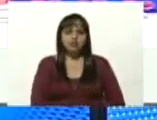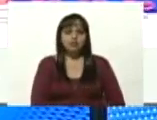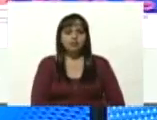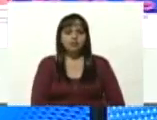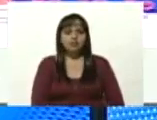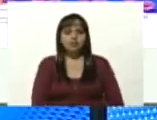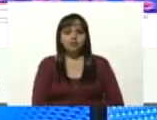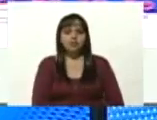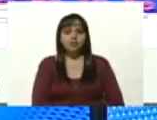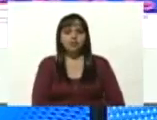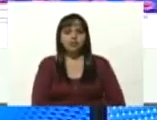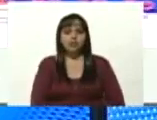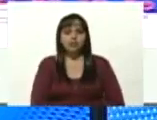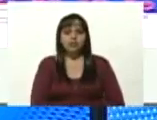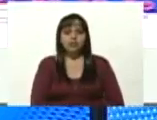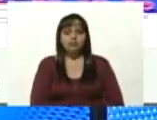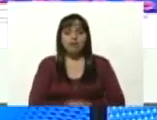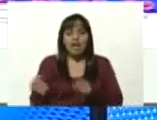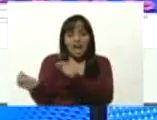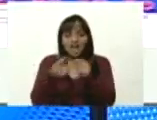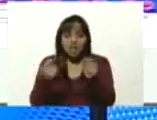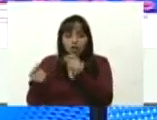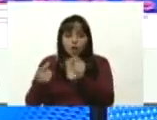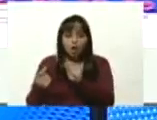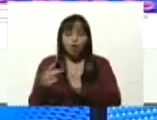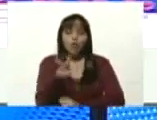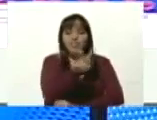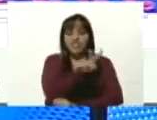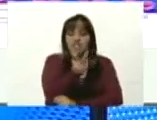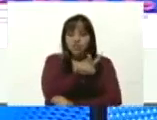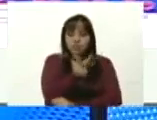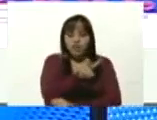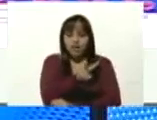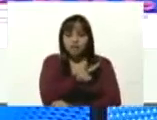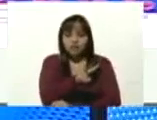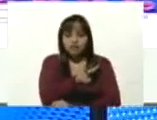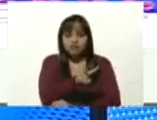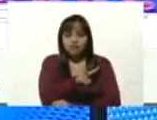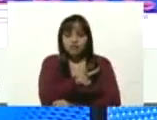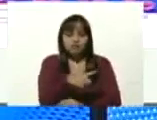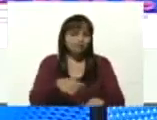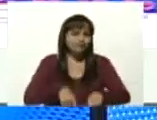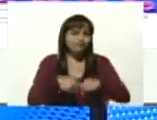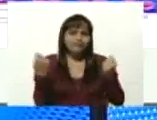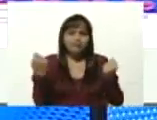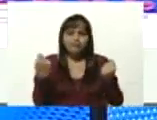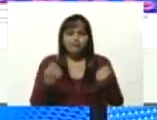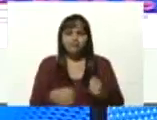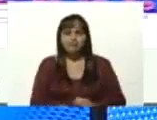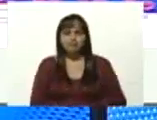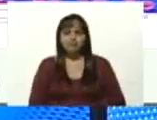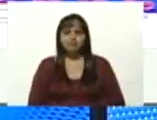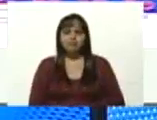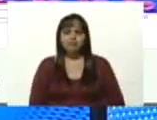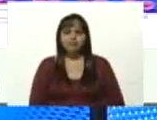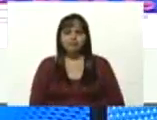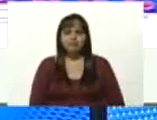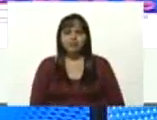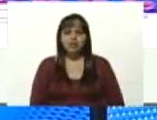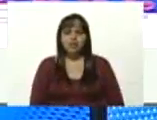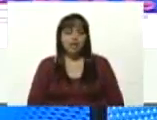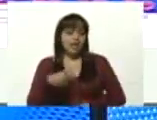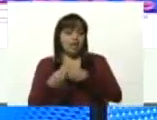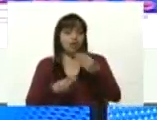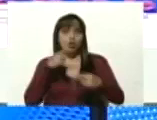para que el diálogo el diálogo de Venezuela fracase y hoy saco un twitter